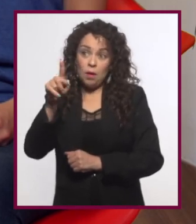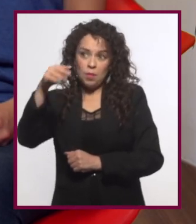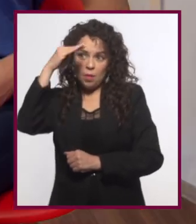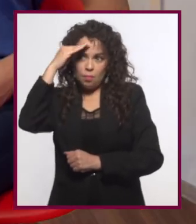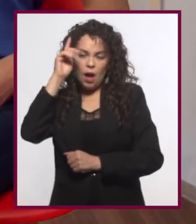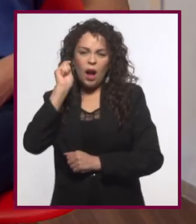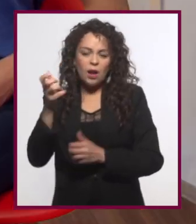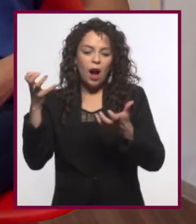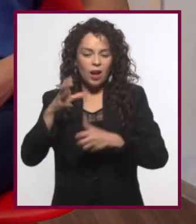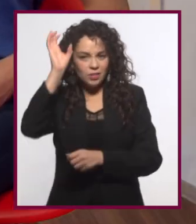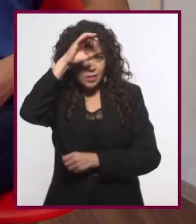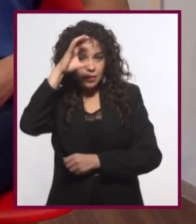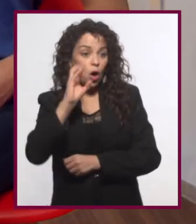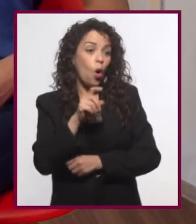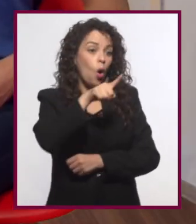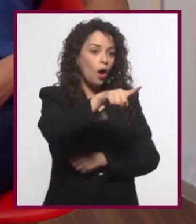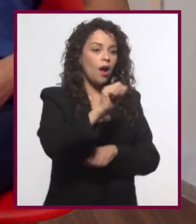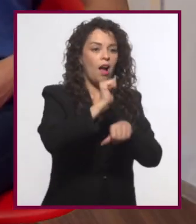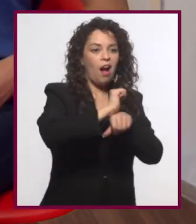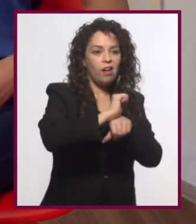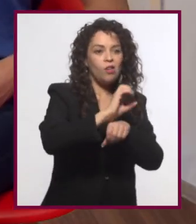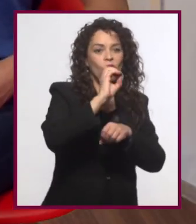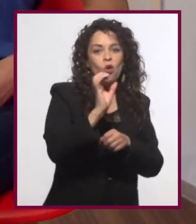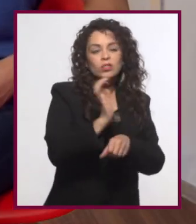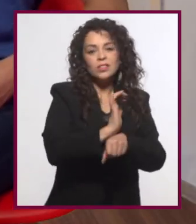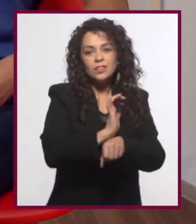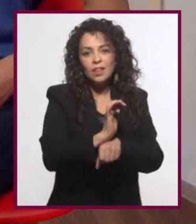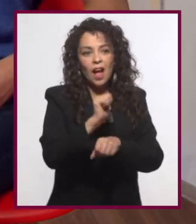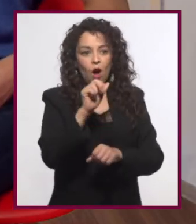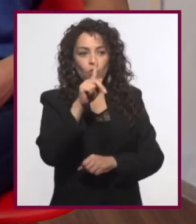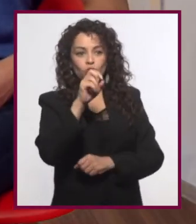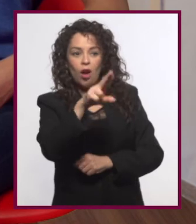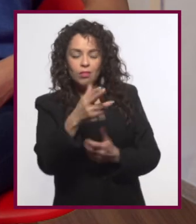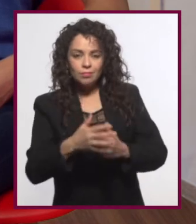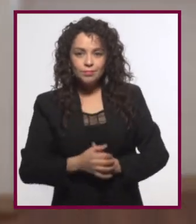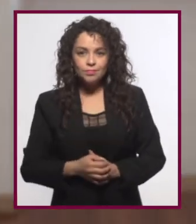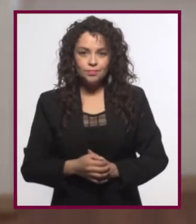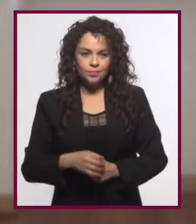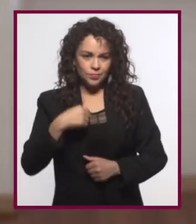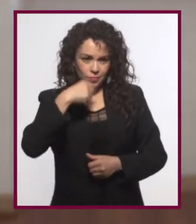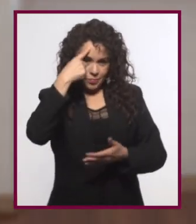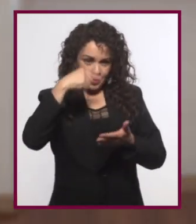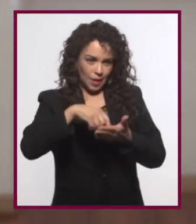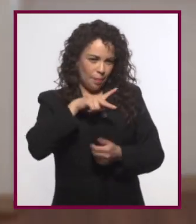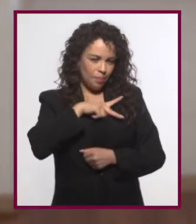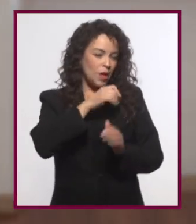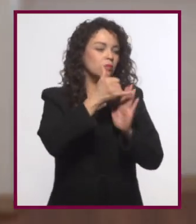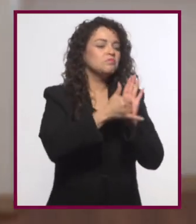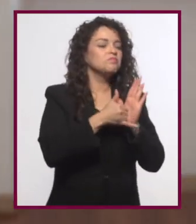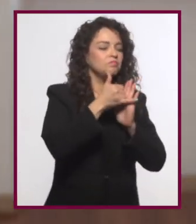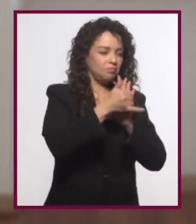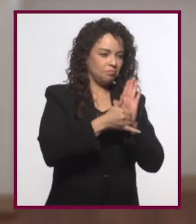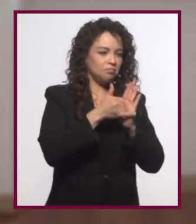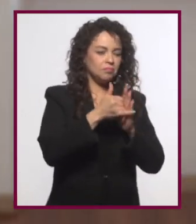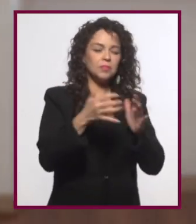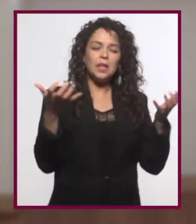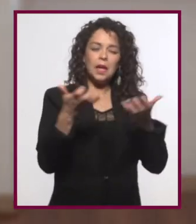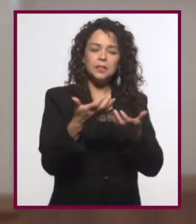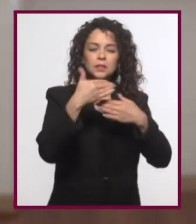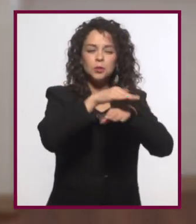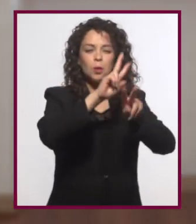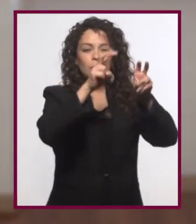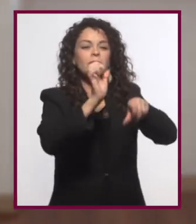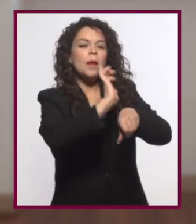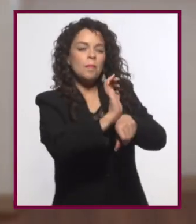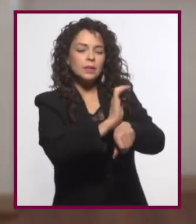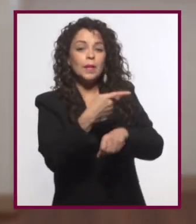de ciencia. Y Hugo lo haría sobre actuación o cine de autor. Creo que el mío sería un canal de YouTube. Podría ser sobre